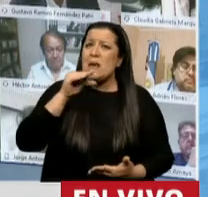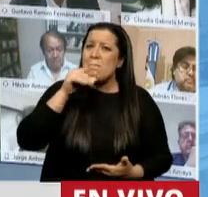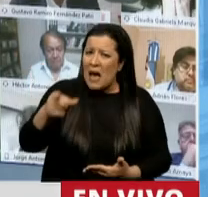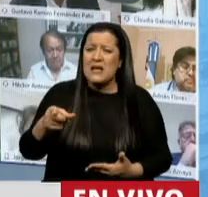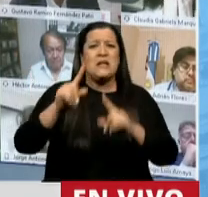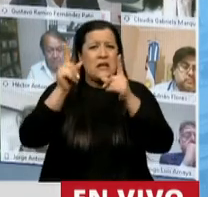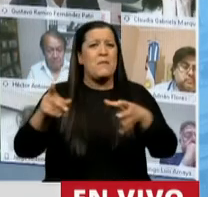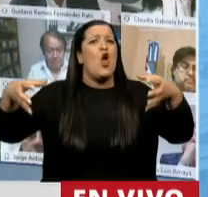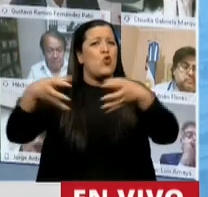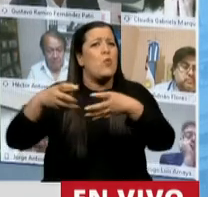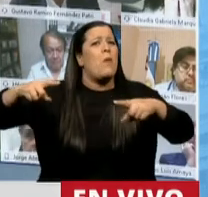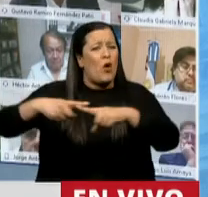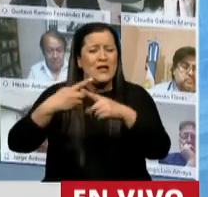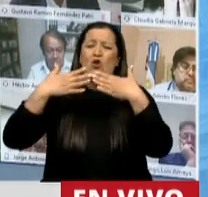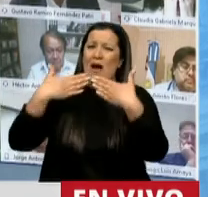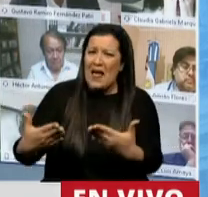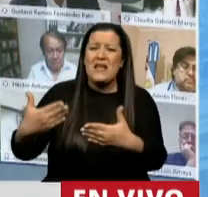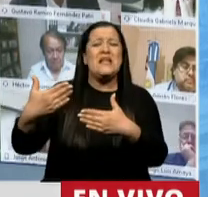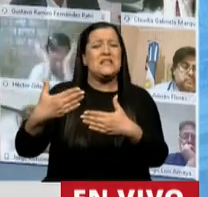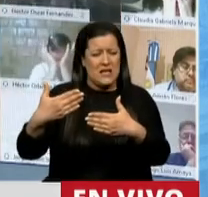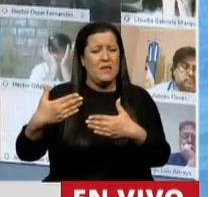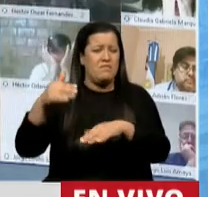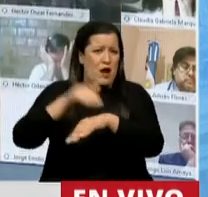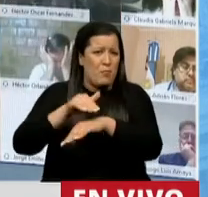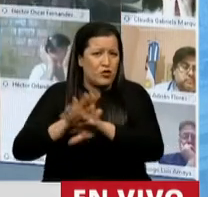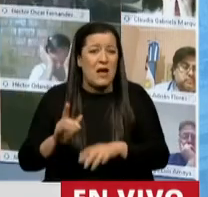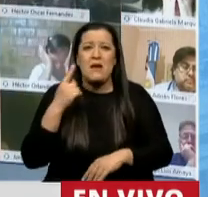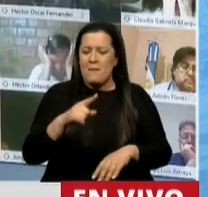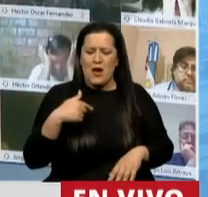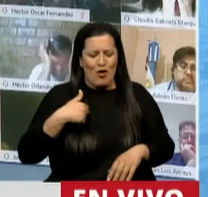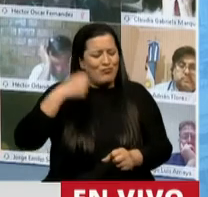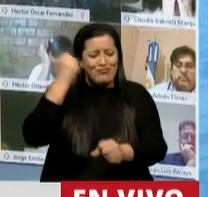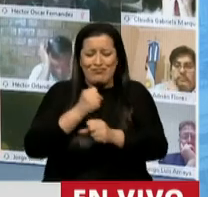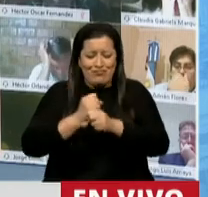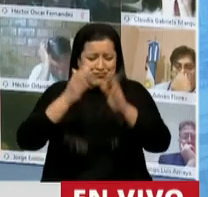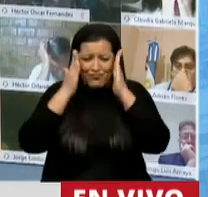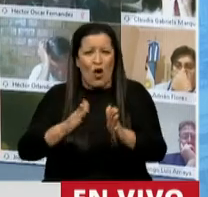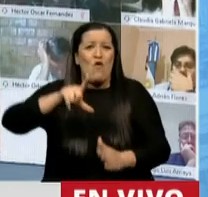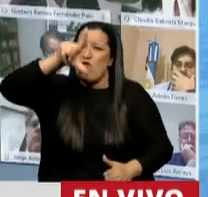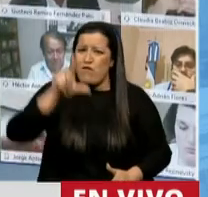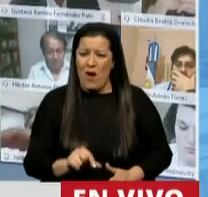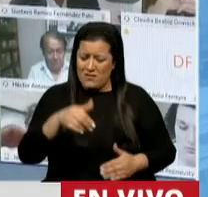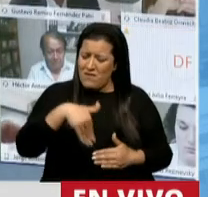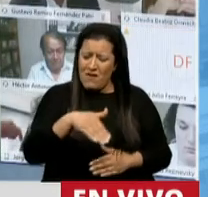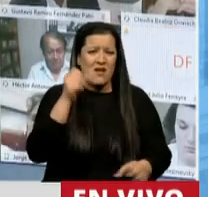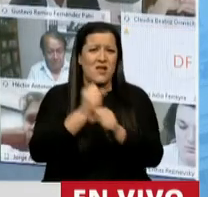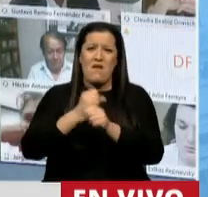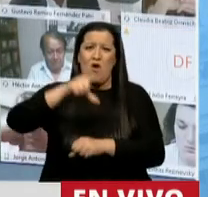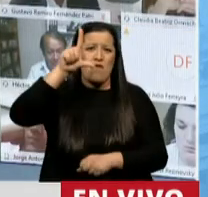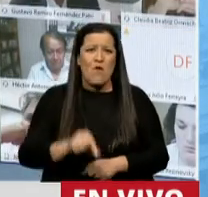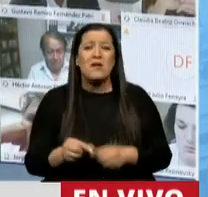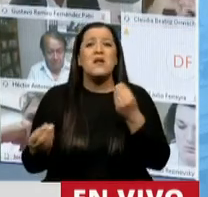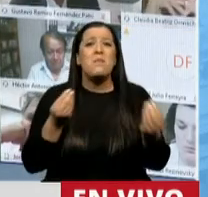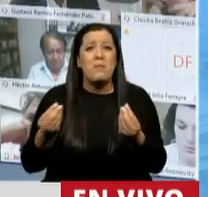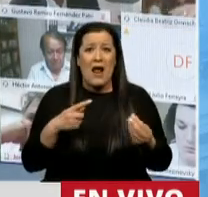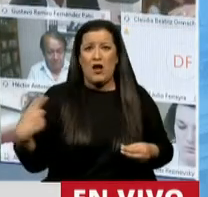esta responsabilidad, comprometerme a trabajar intensamente para que todos los que hoy